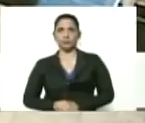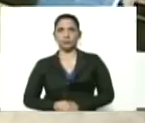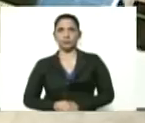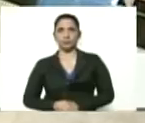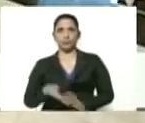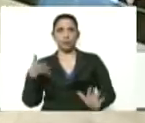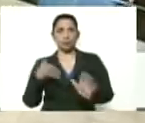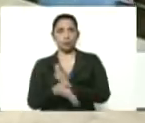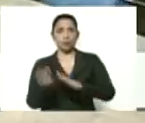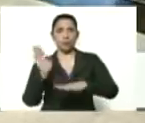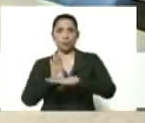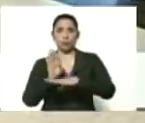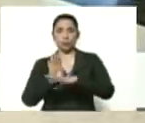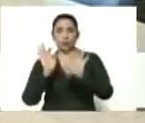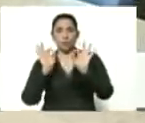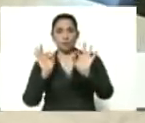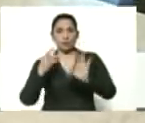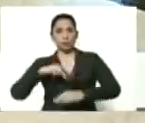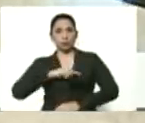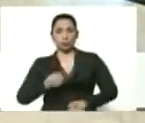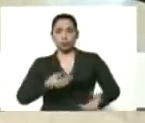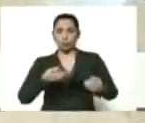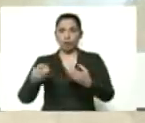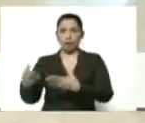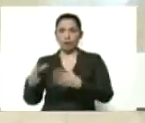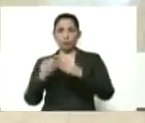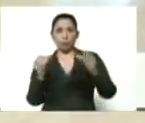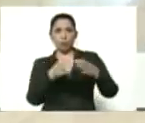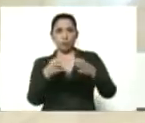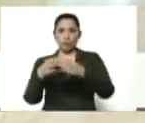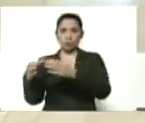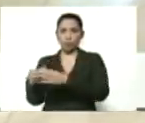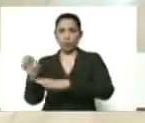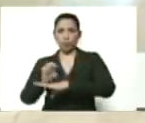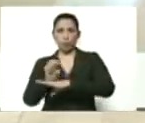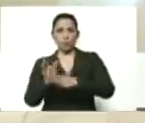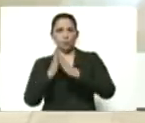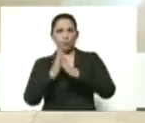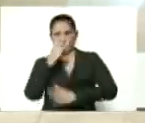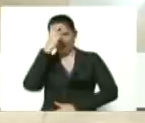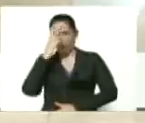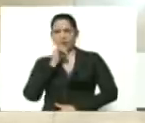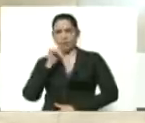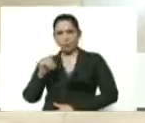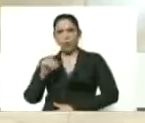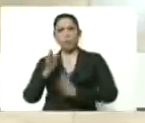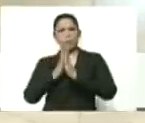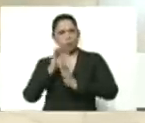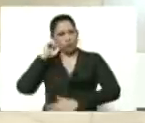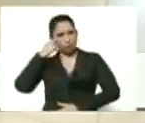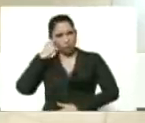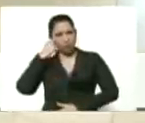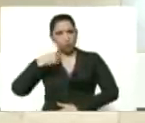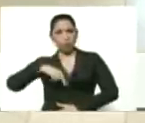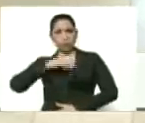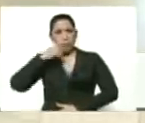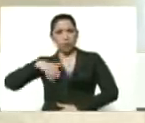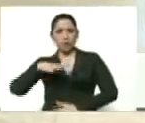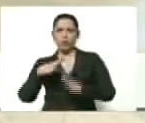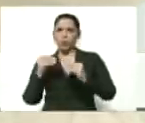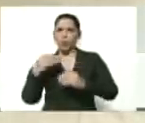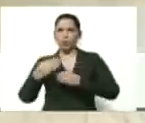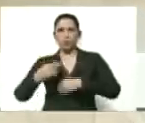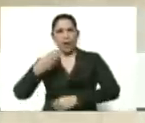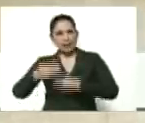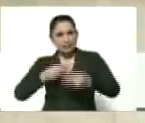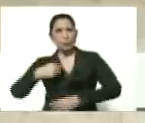sobre la protección especial que le estamos dando a todos los sectores económicos, por favor, Tarek, vamos a informar de eso y recordar a nuestro pueblo todo lo que